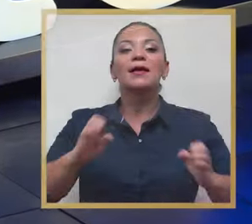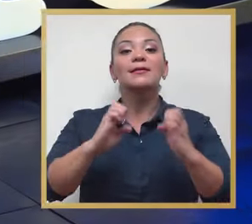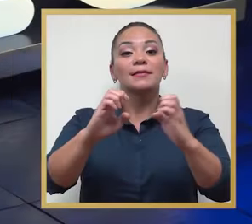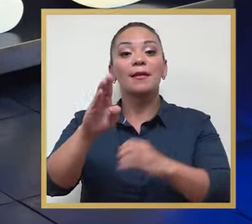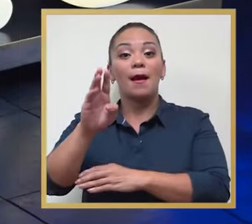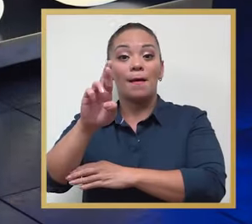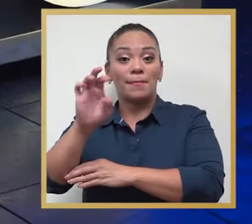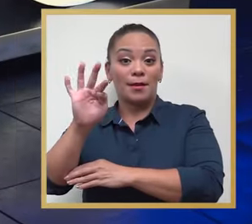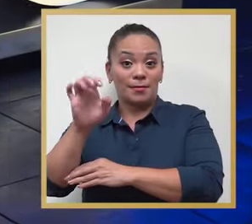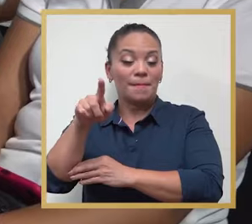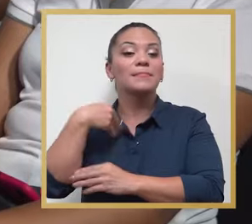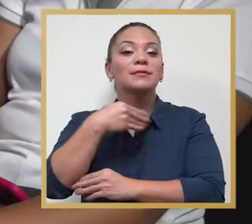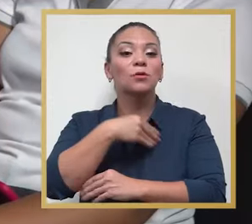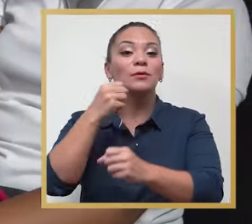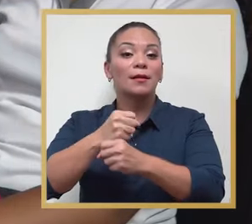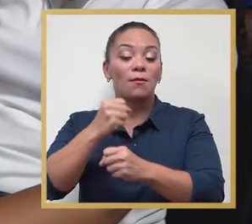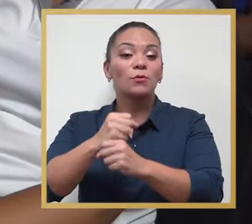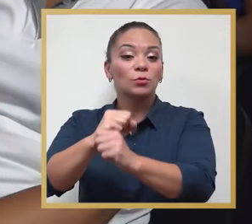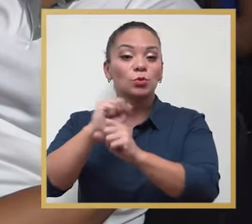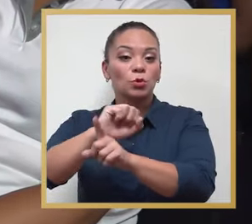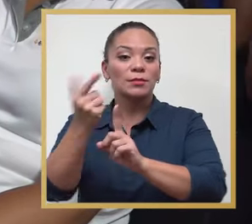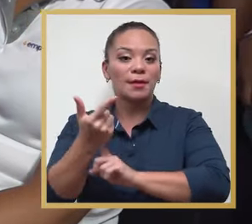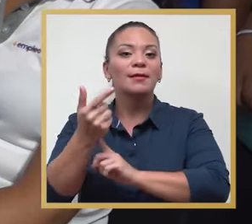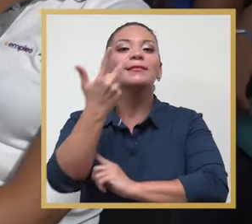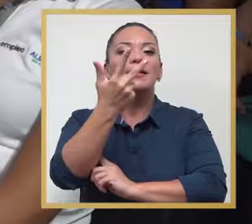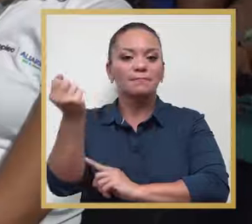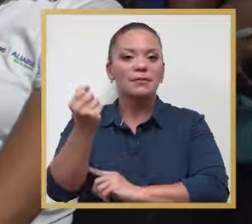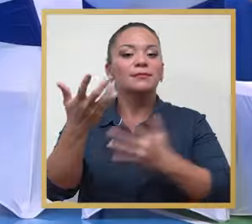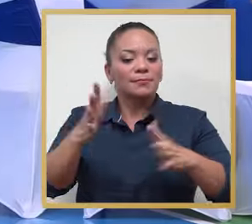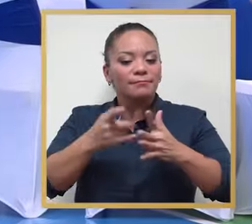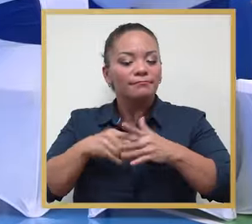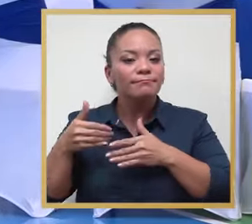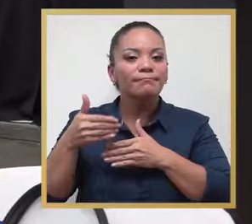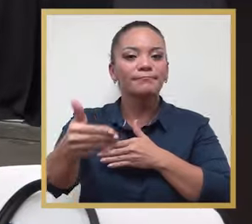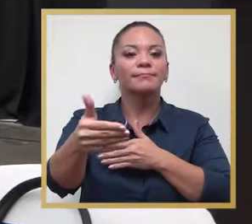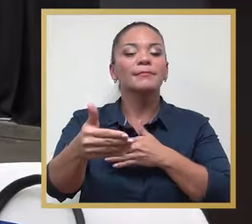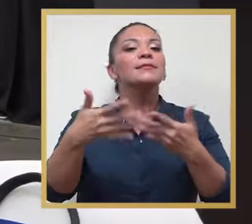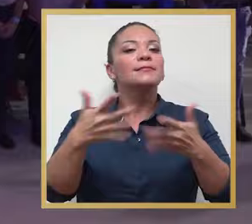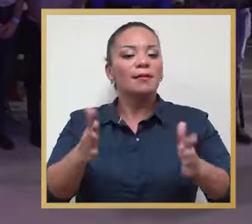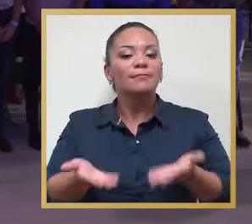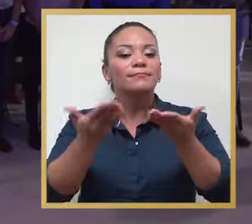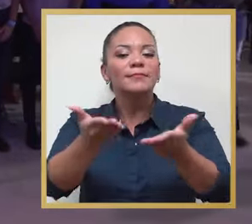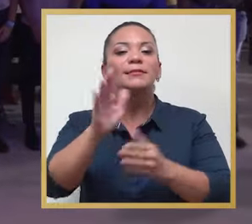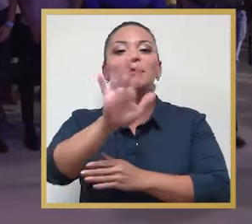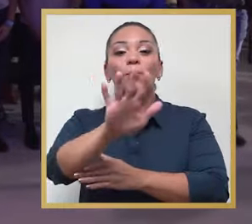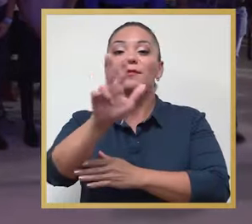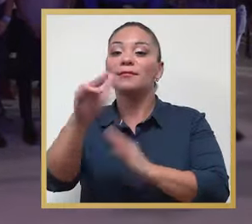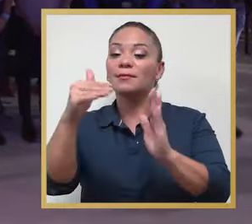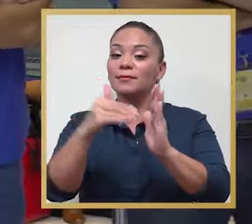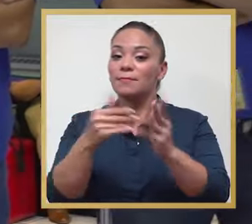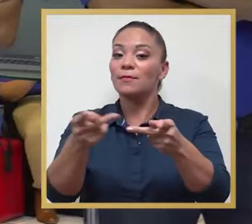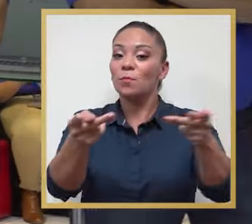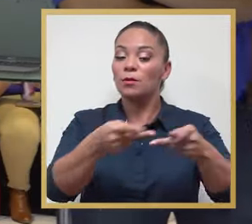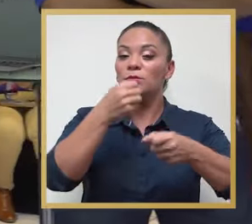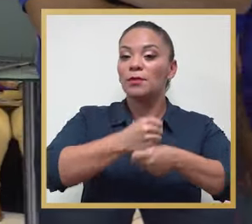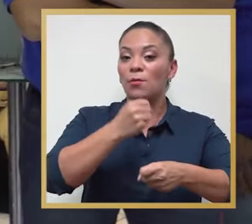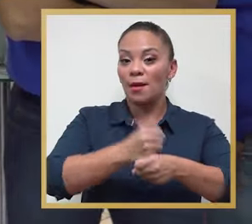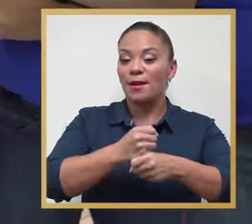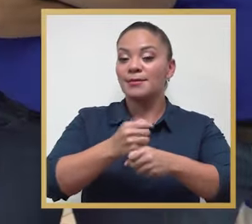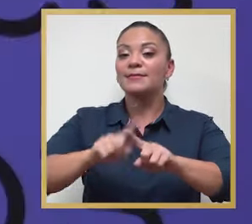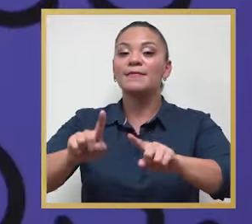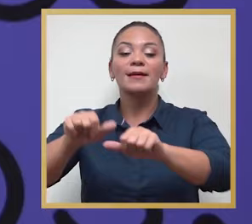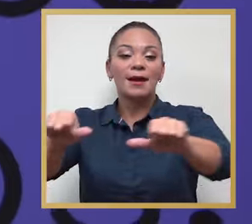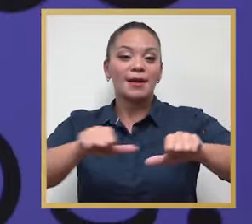La estrategia brete del Ministerio de Trabajo y Seguridad Social cumple tres meses de haber iniciado y ya puso a disposición 53 mil cupos